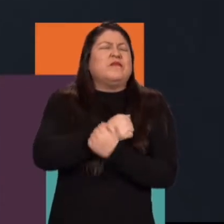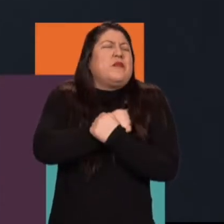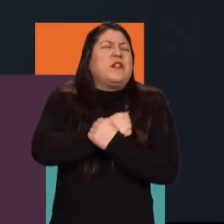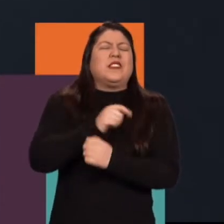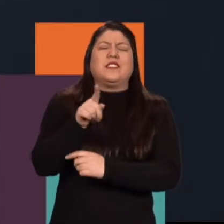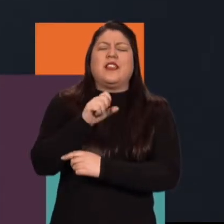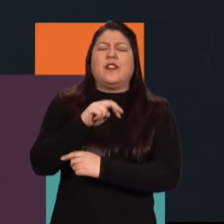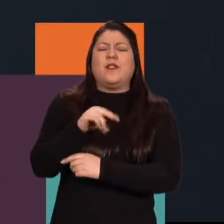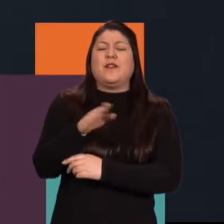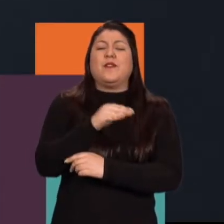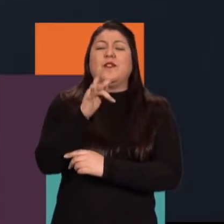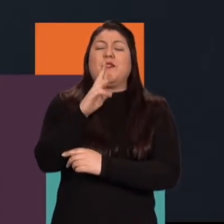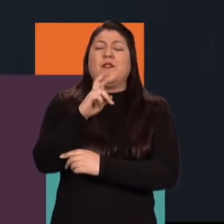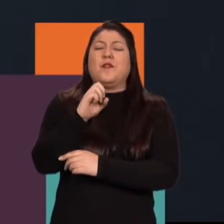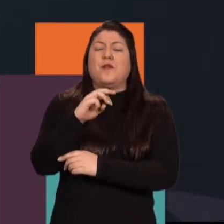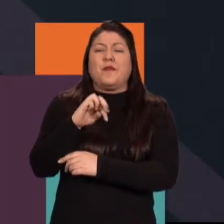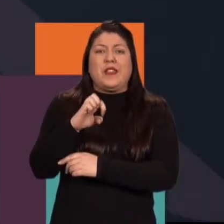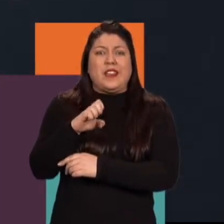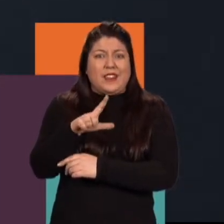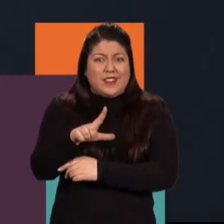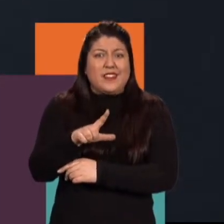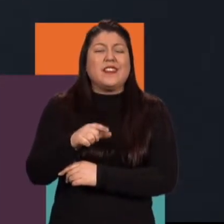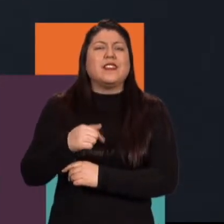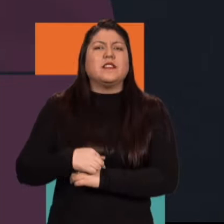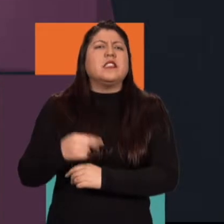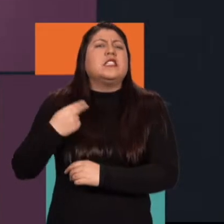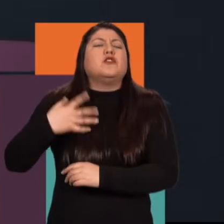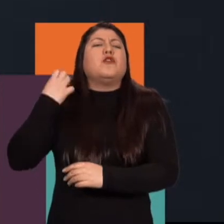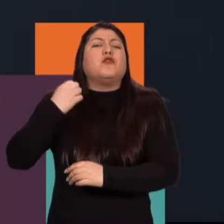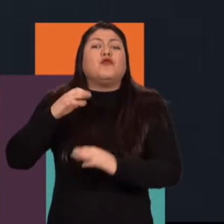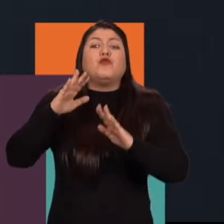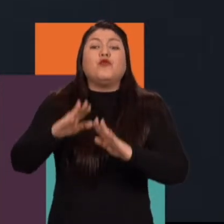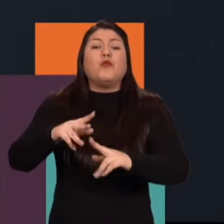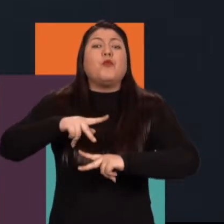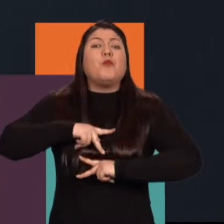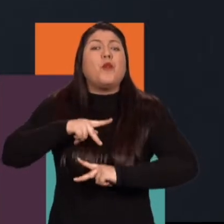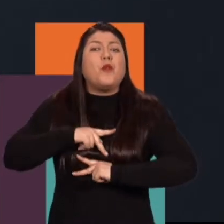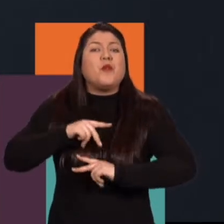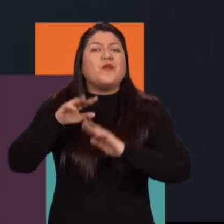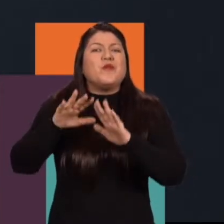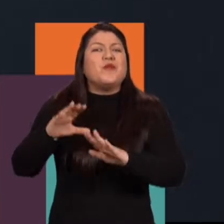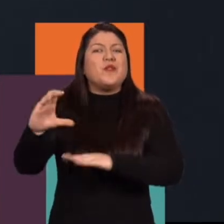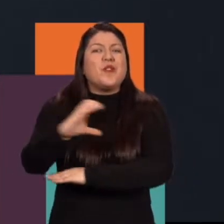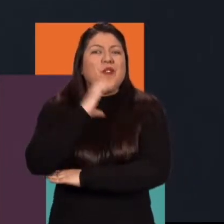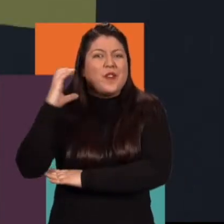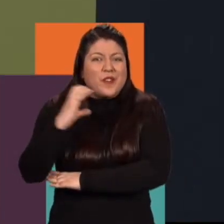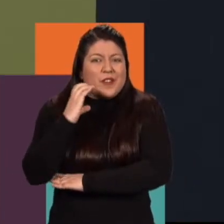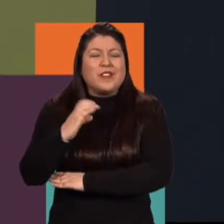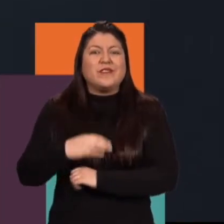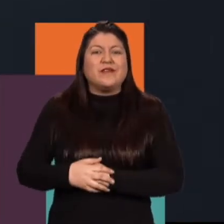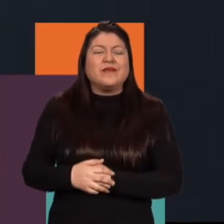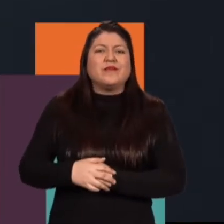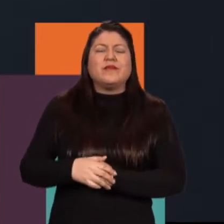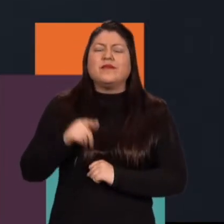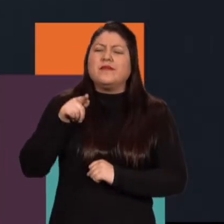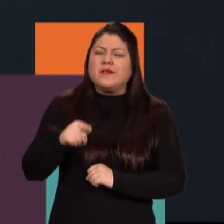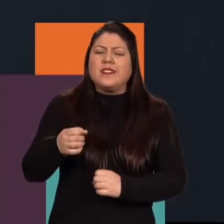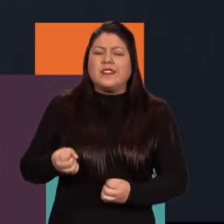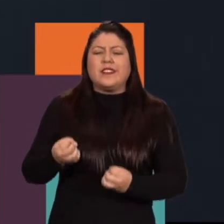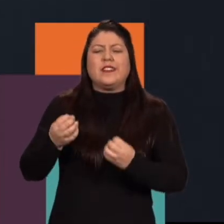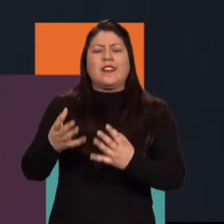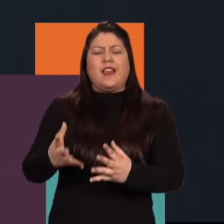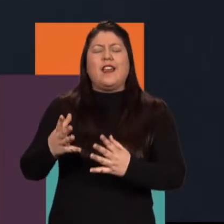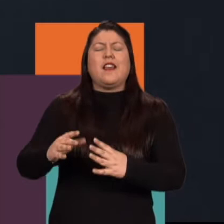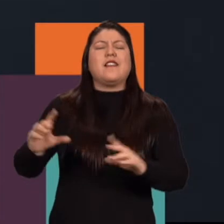Historias como Santropel, historias un poco locales, ¿cierto? Con historias muy propias que